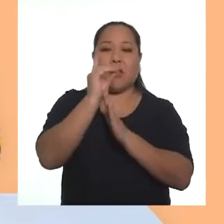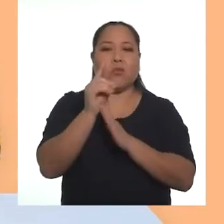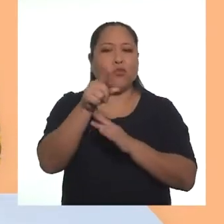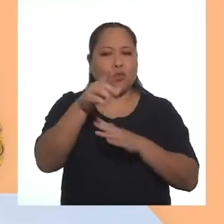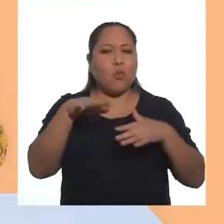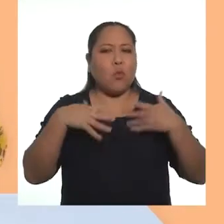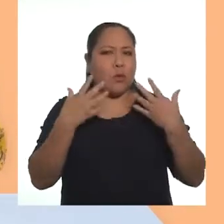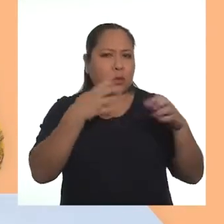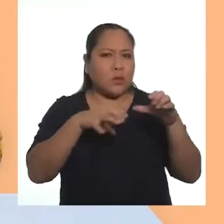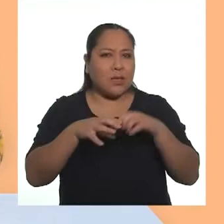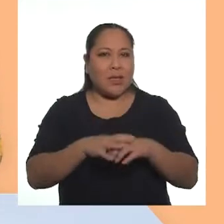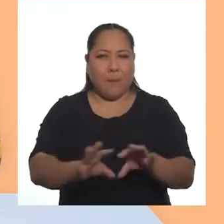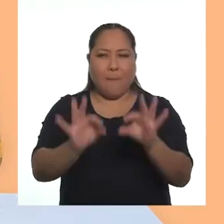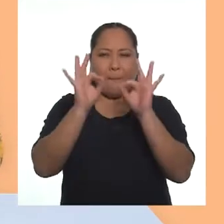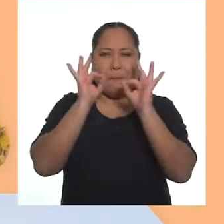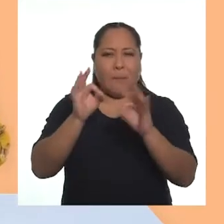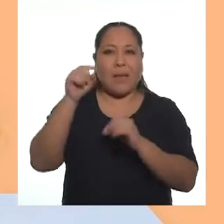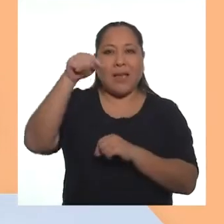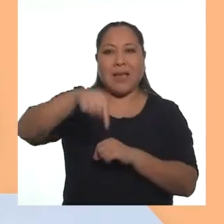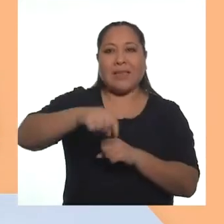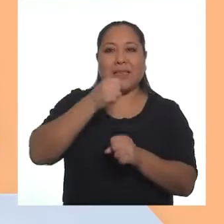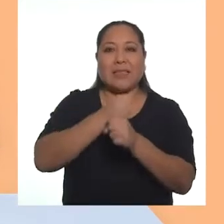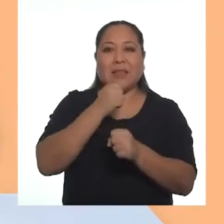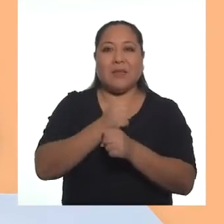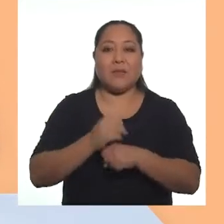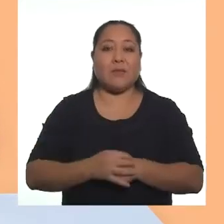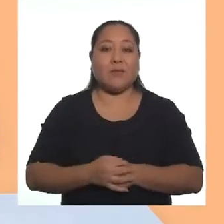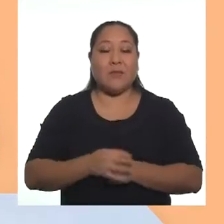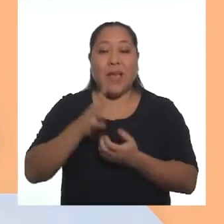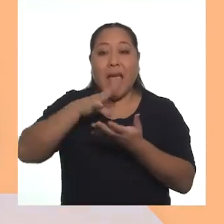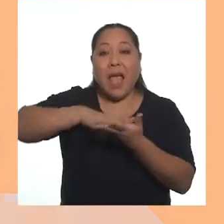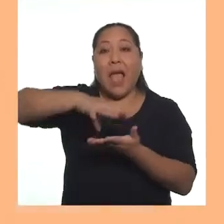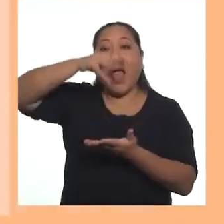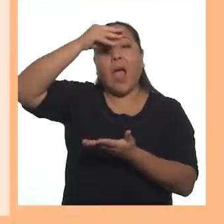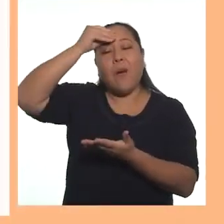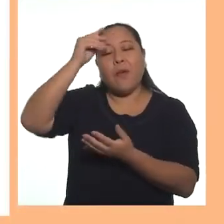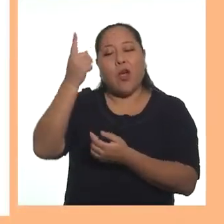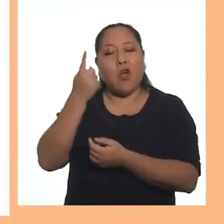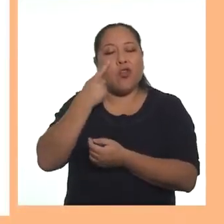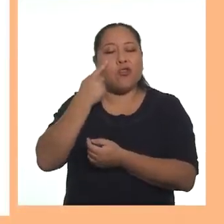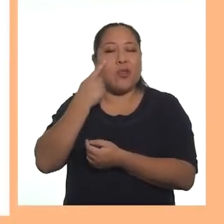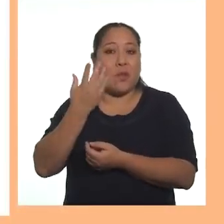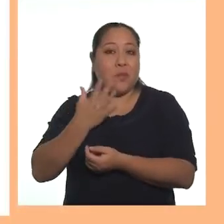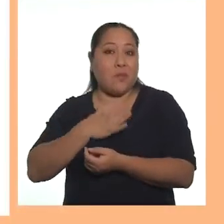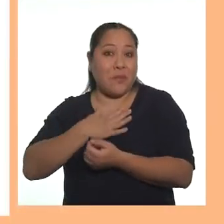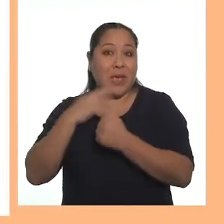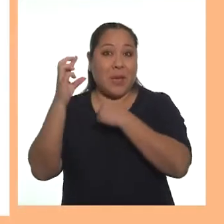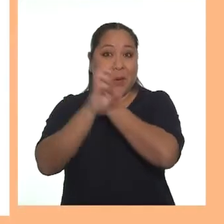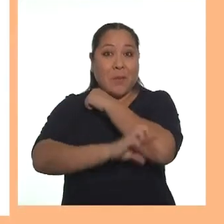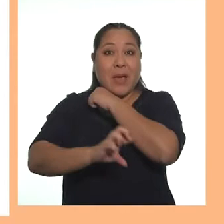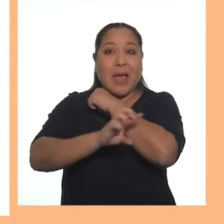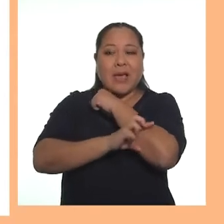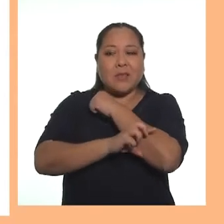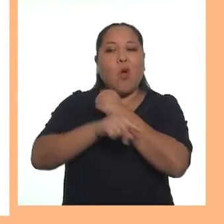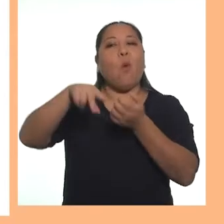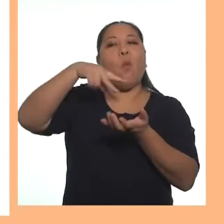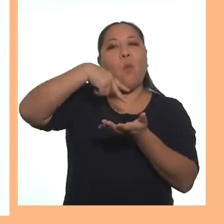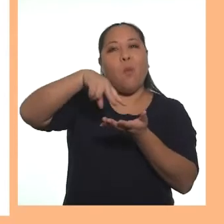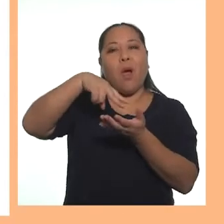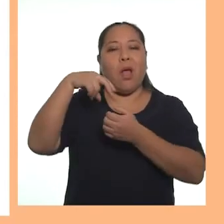desarrollo para que puedan realizar con éxito esta actividad. ¡Aprendo a conocer mi país